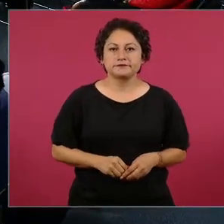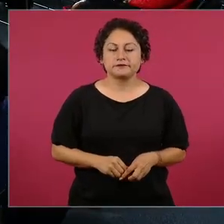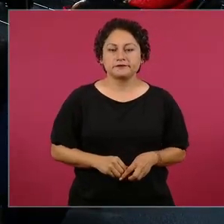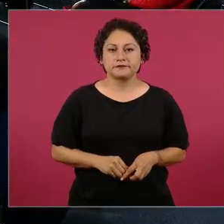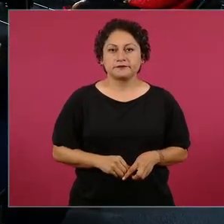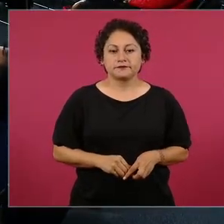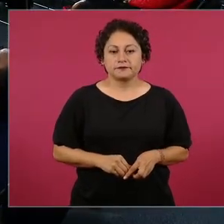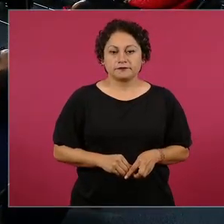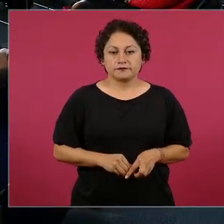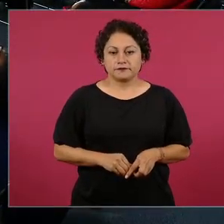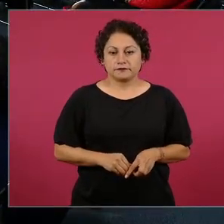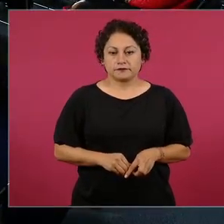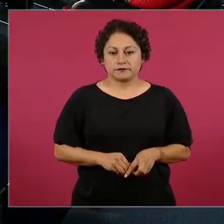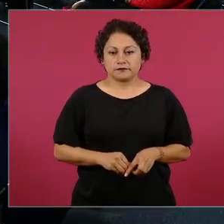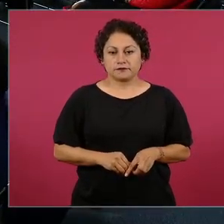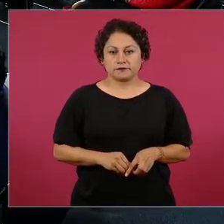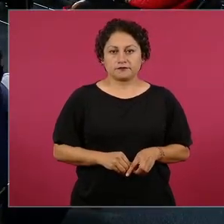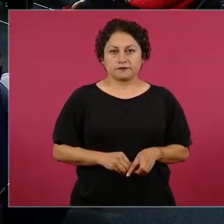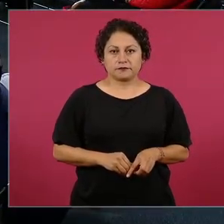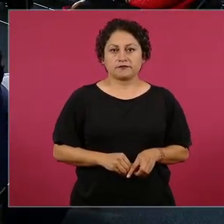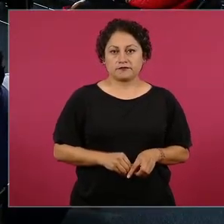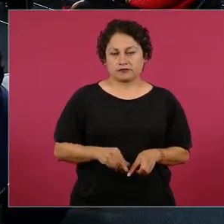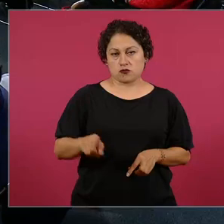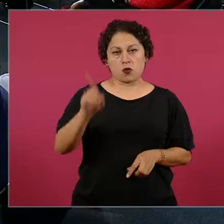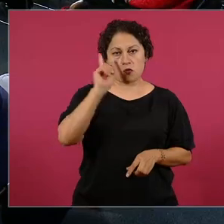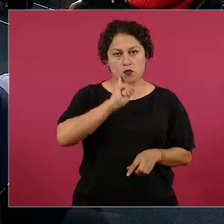No, vamos con la compañera.